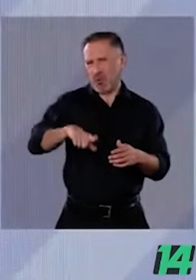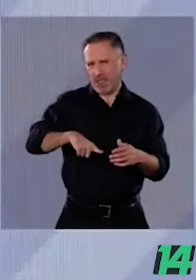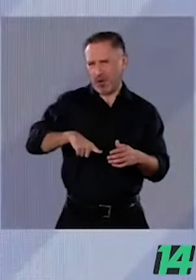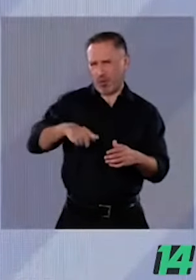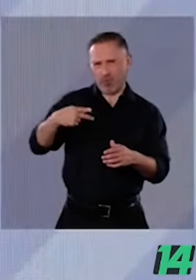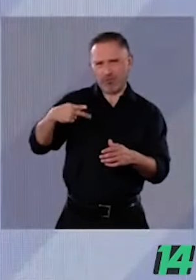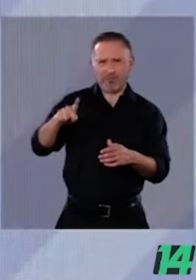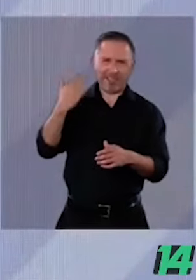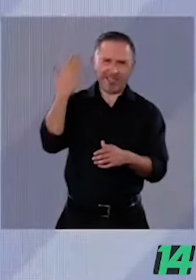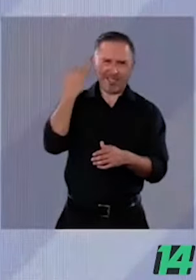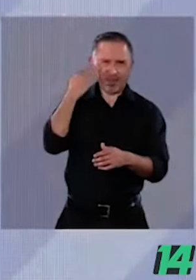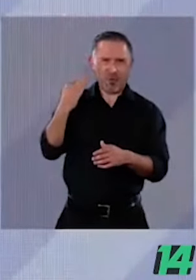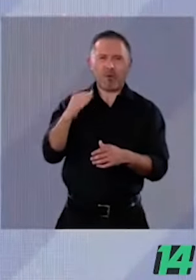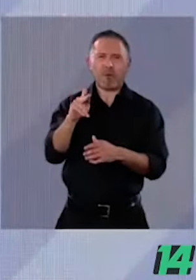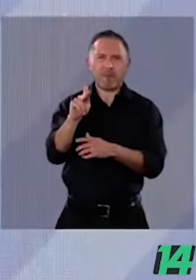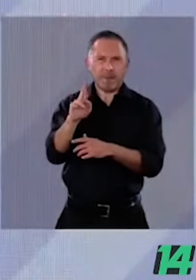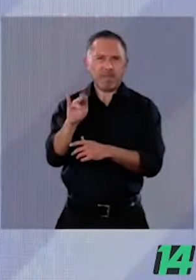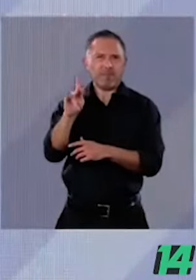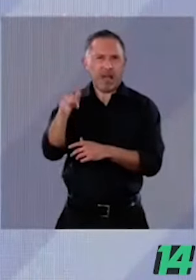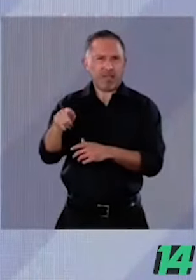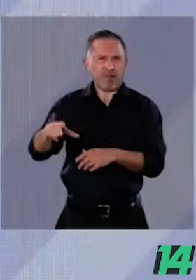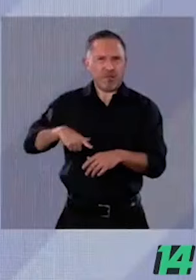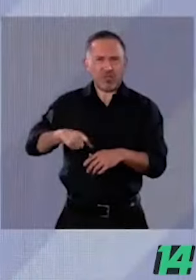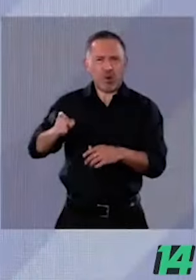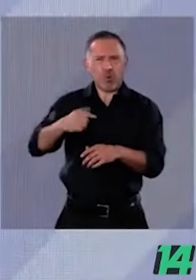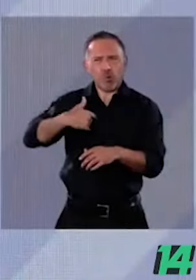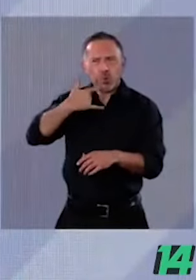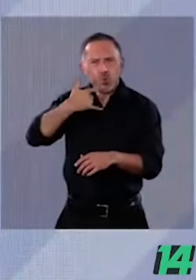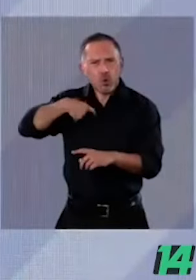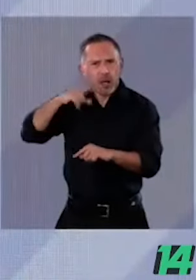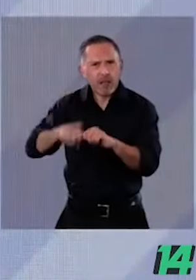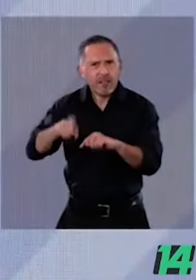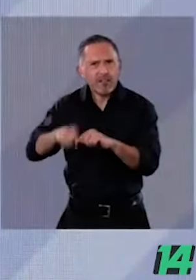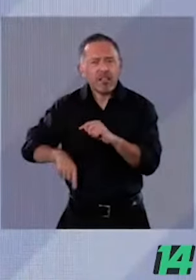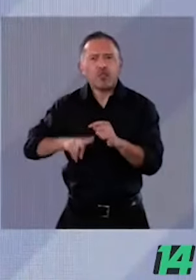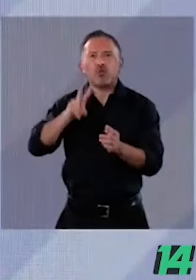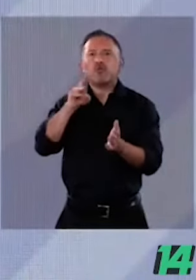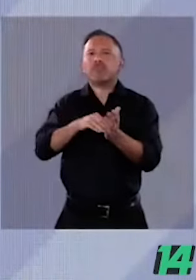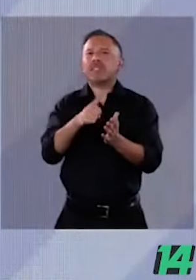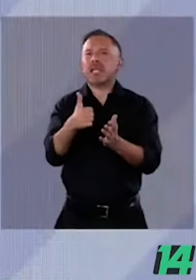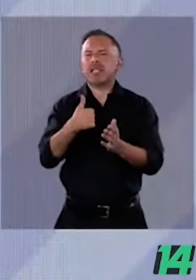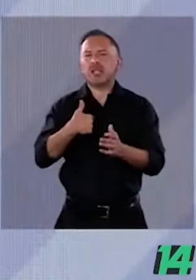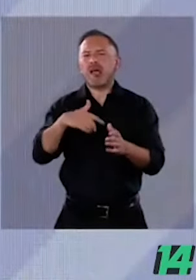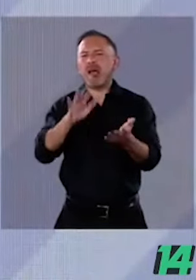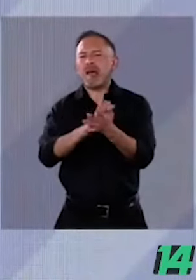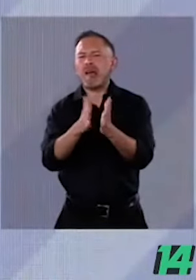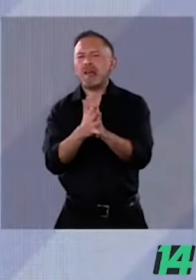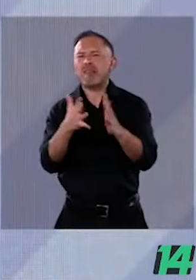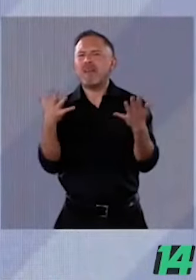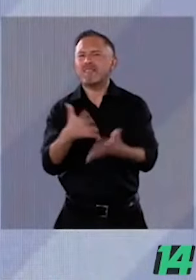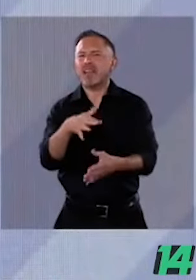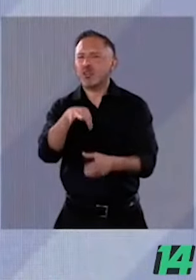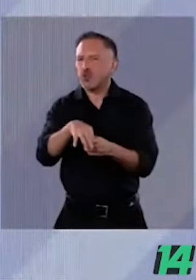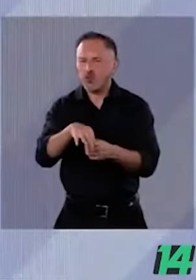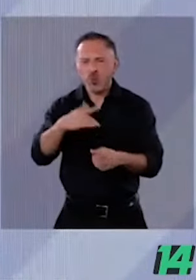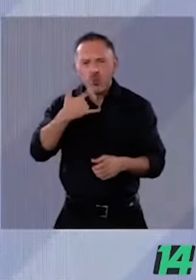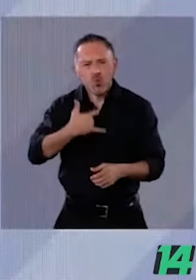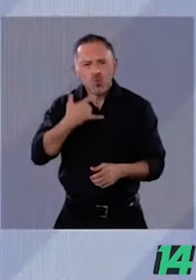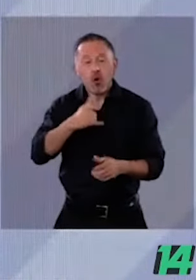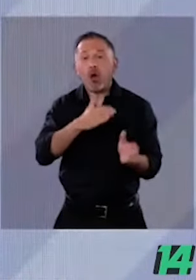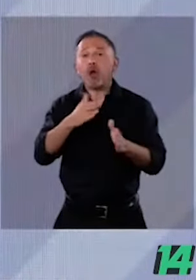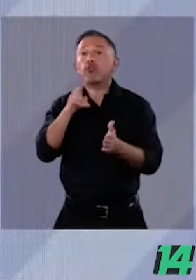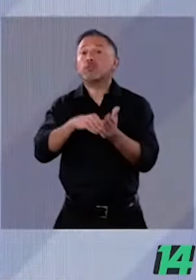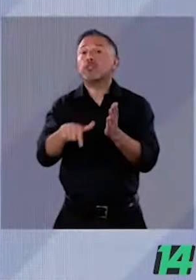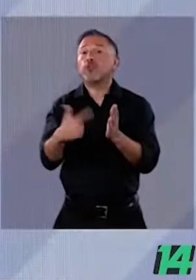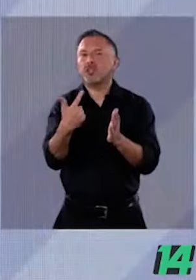Luchamos también contra el fraude electoral del 2006. Luchamos contra el fraude electoral del 2012 con la gran